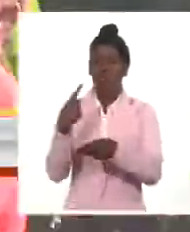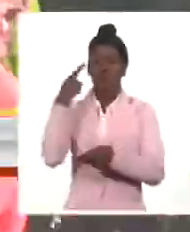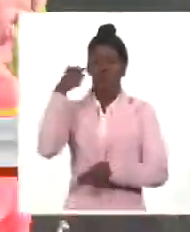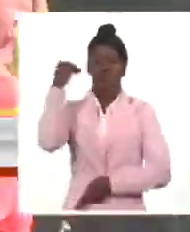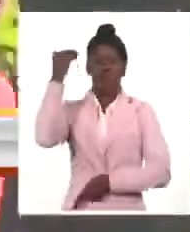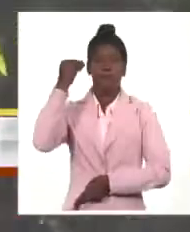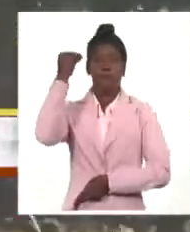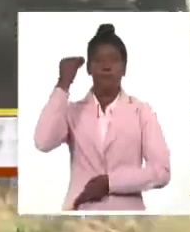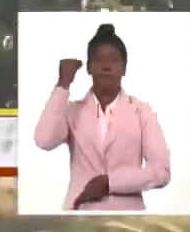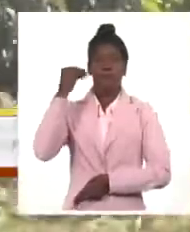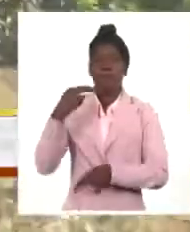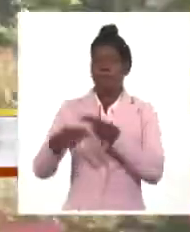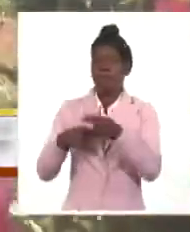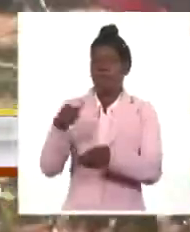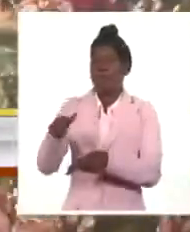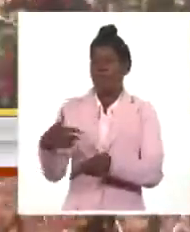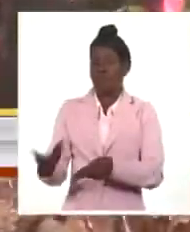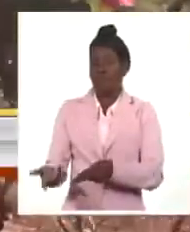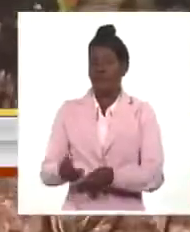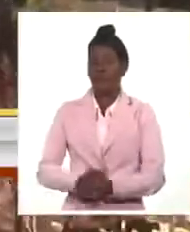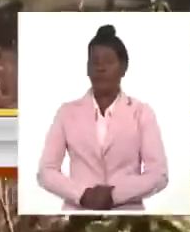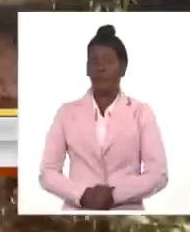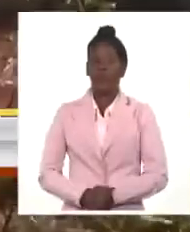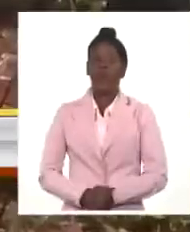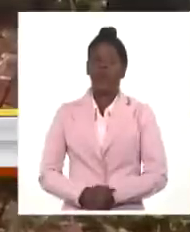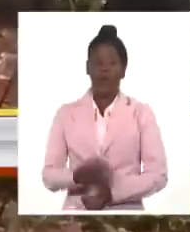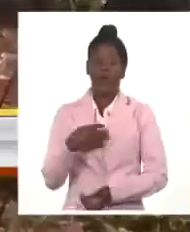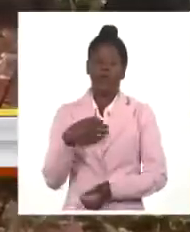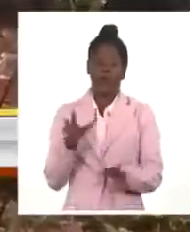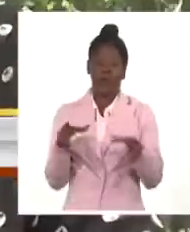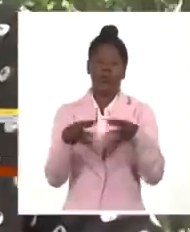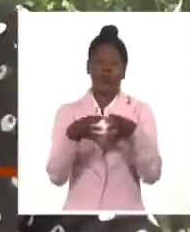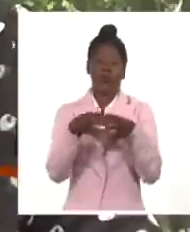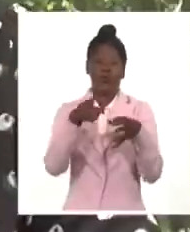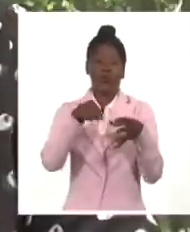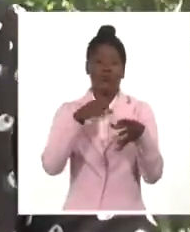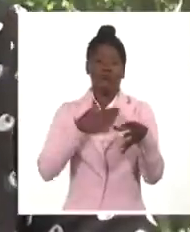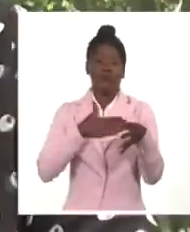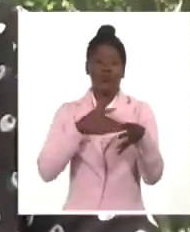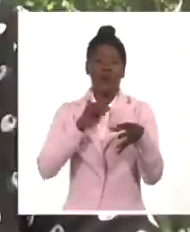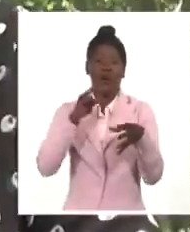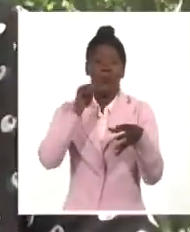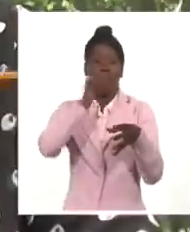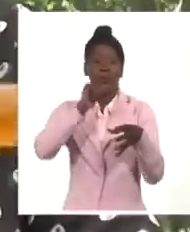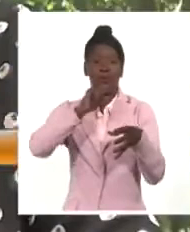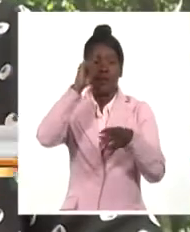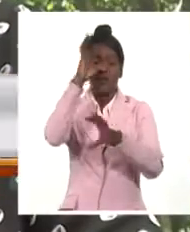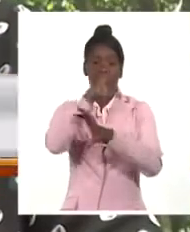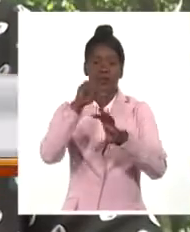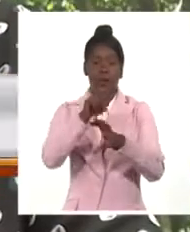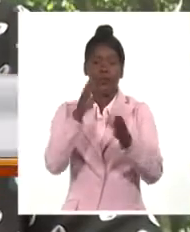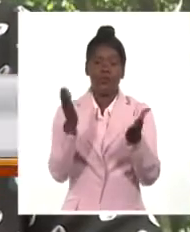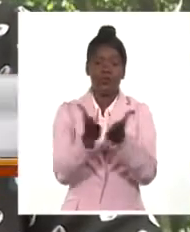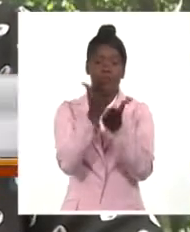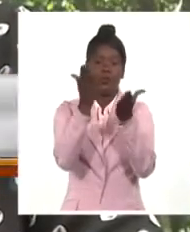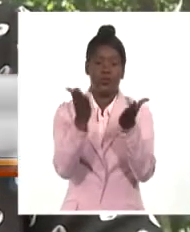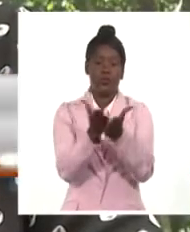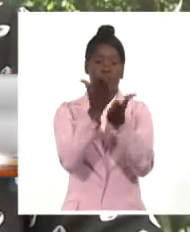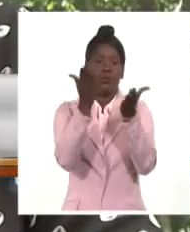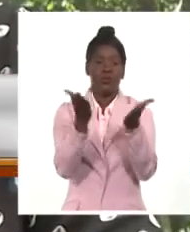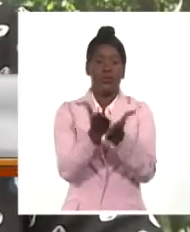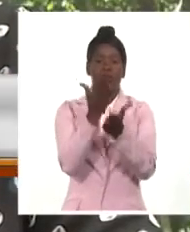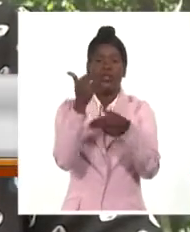internacionales como la FAO. La FAO en el año 2011-2012 empieza un estudio sobre la